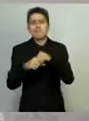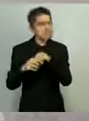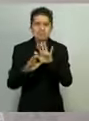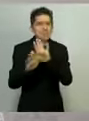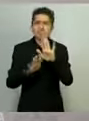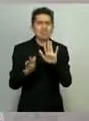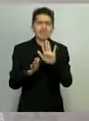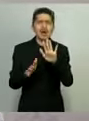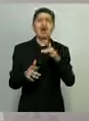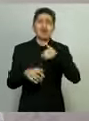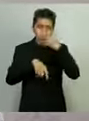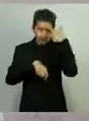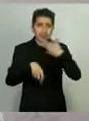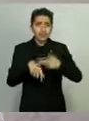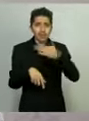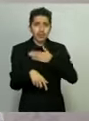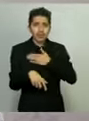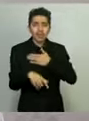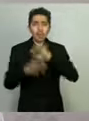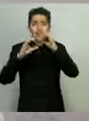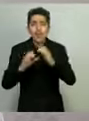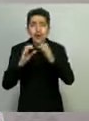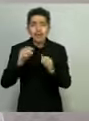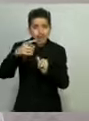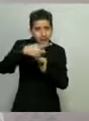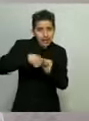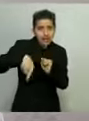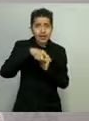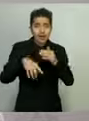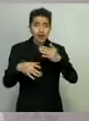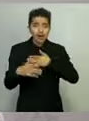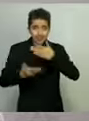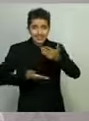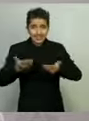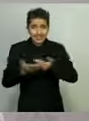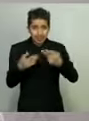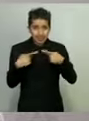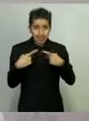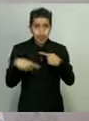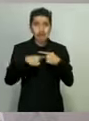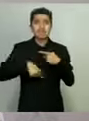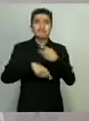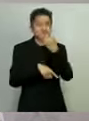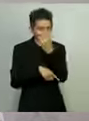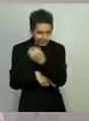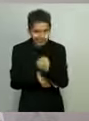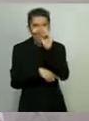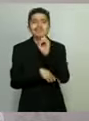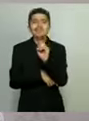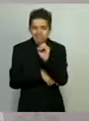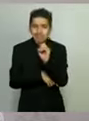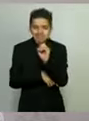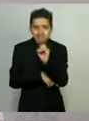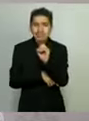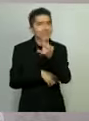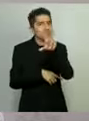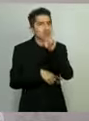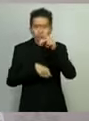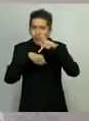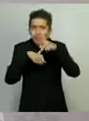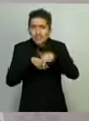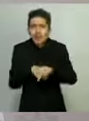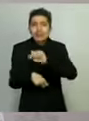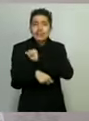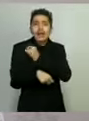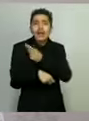cuidarlos y cuidarlas. Como servidores públicos, es nuestra obligación no poner en riesgo